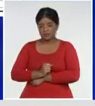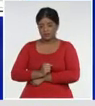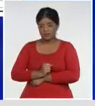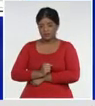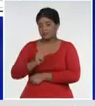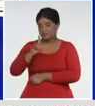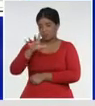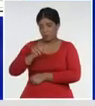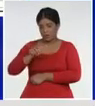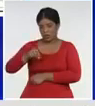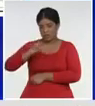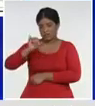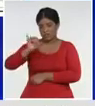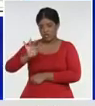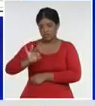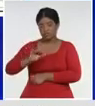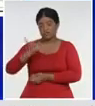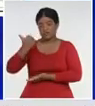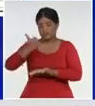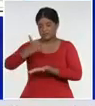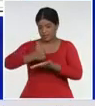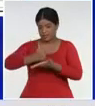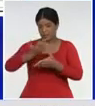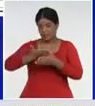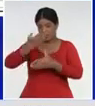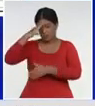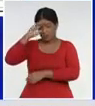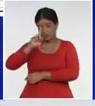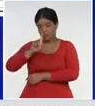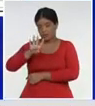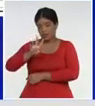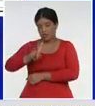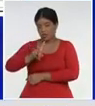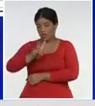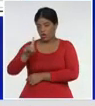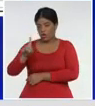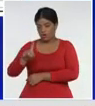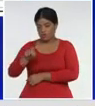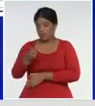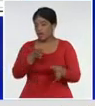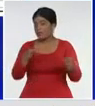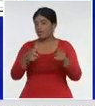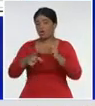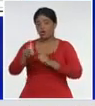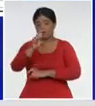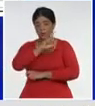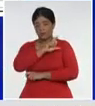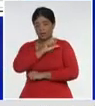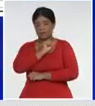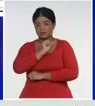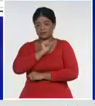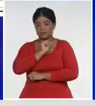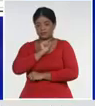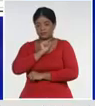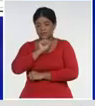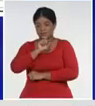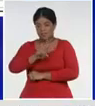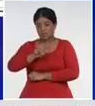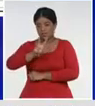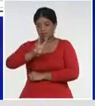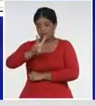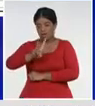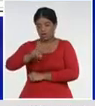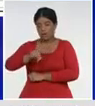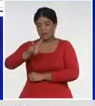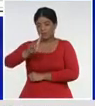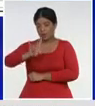Santiago, de Cuba, con 142,11, y Contramaestre, con 132,29,